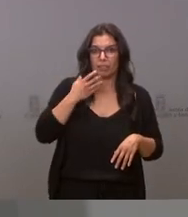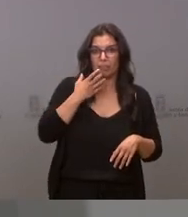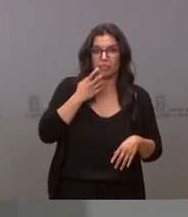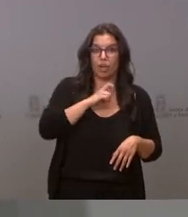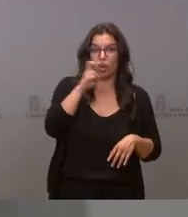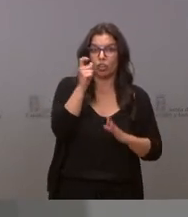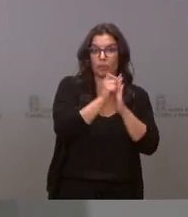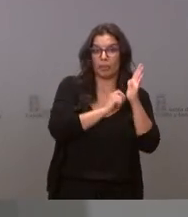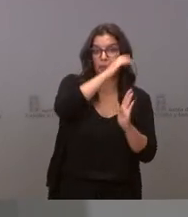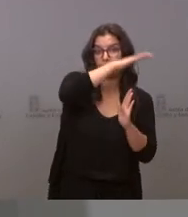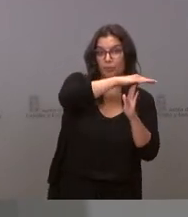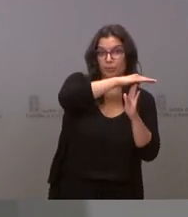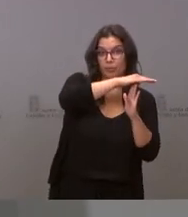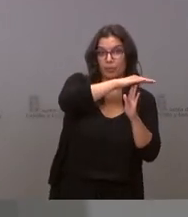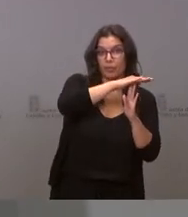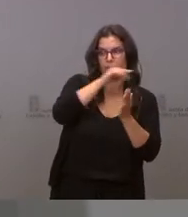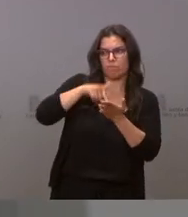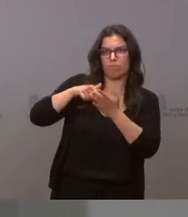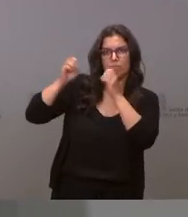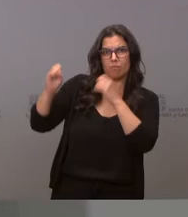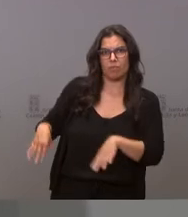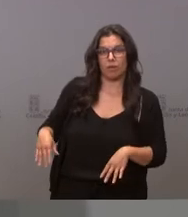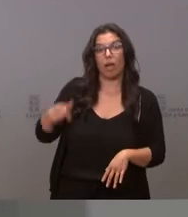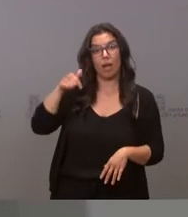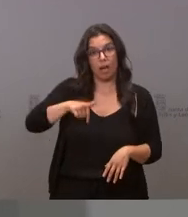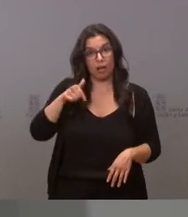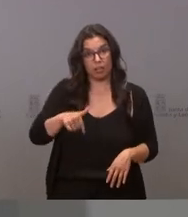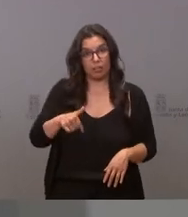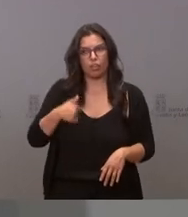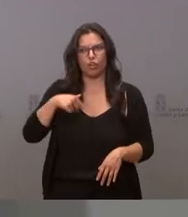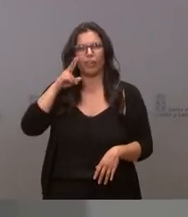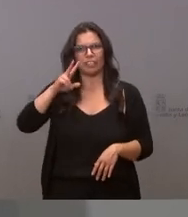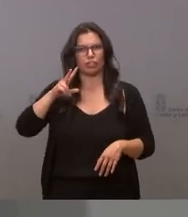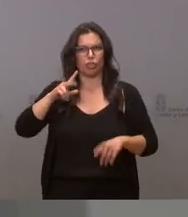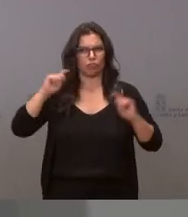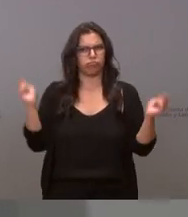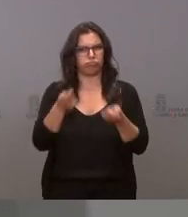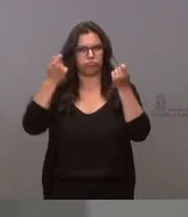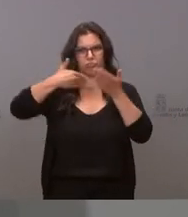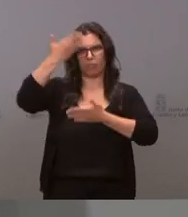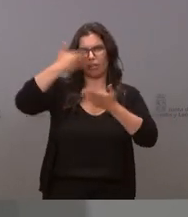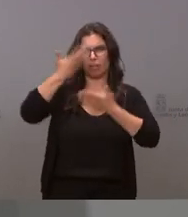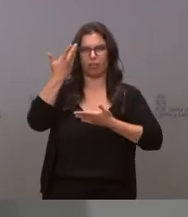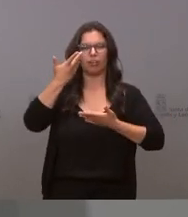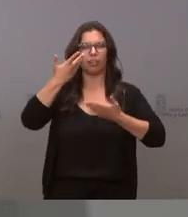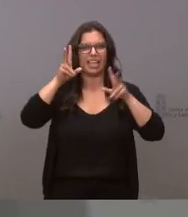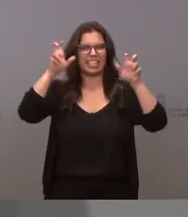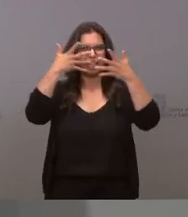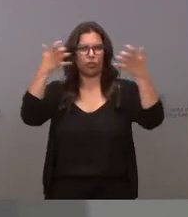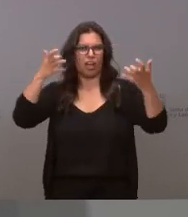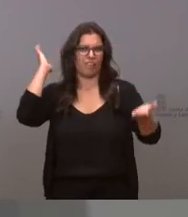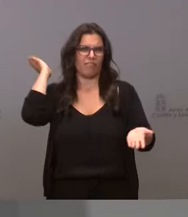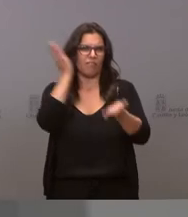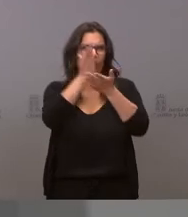cautelares o cautelarísimas en esta comunidad he visto yo titulares de cuatro columnas varapalo